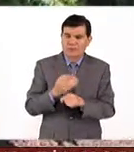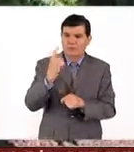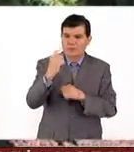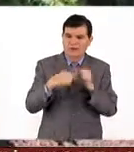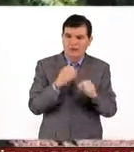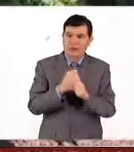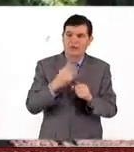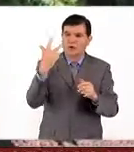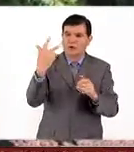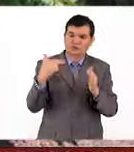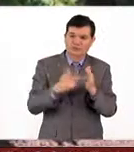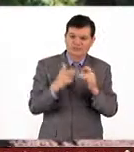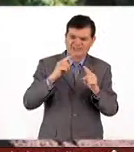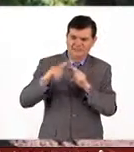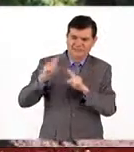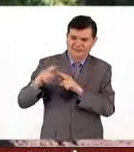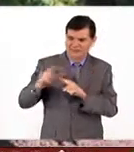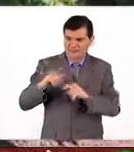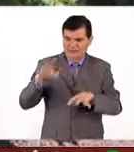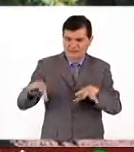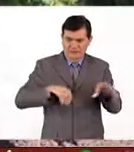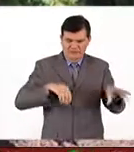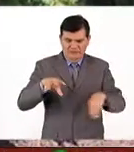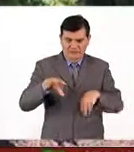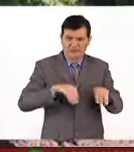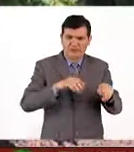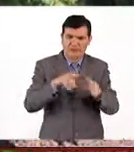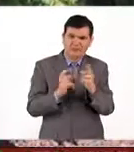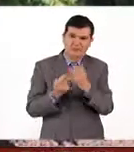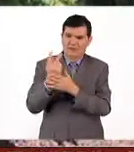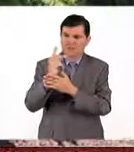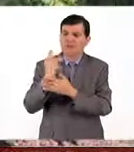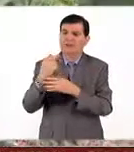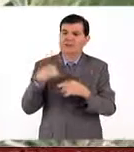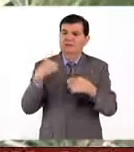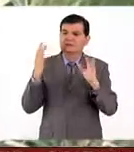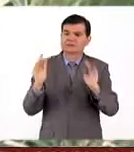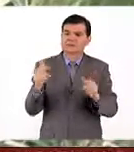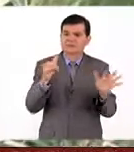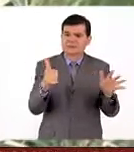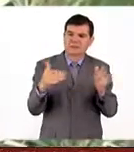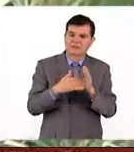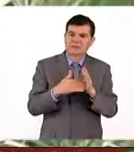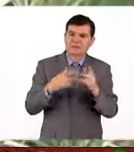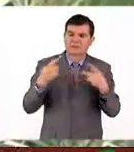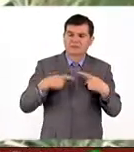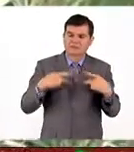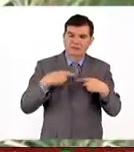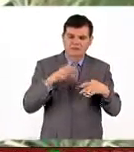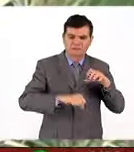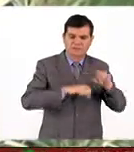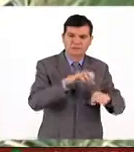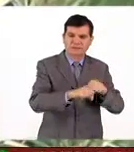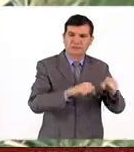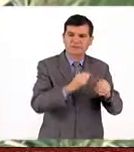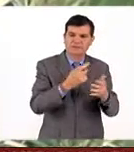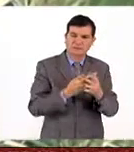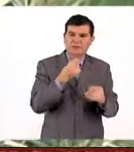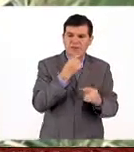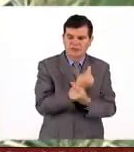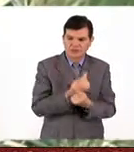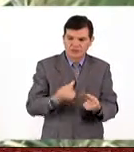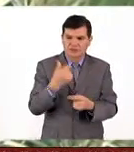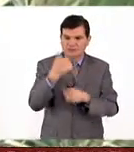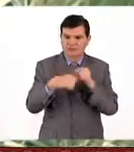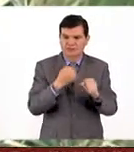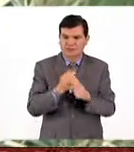año más de 8 mil especies adoptadas, más de 8 mil plantas adoptadas y ya más de 6 mil padres adoptivos, incluyendo niños a